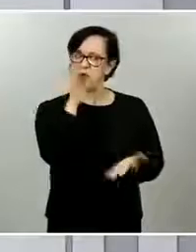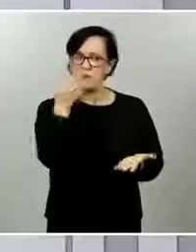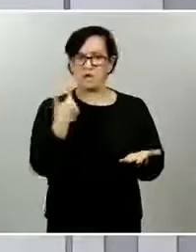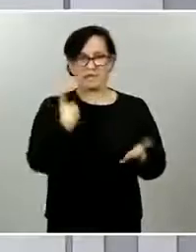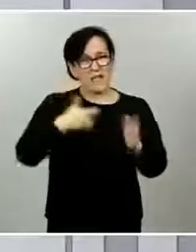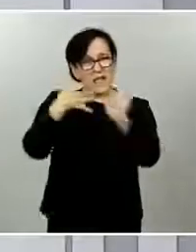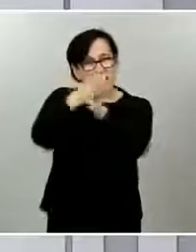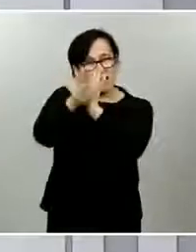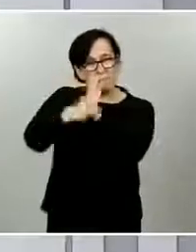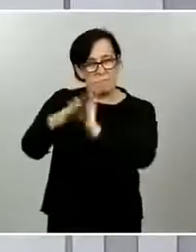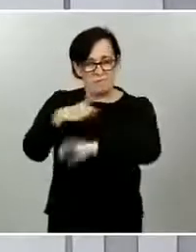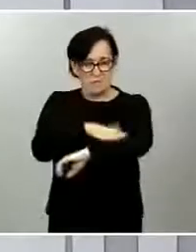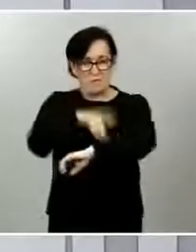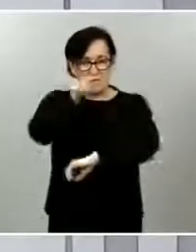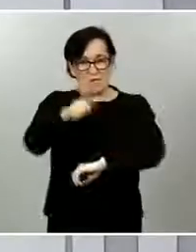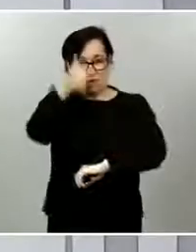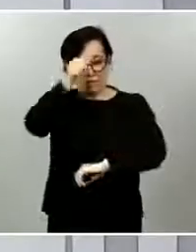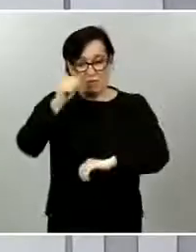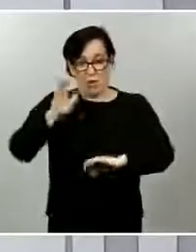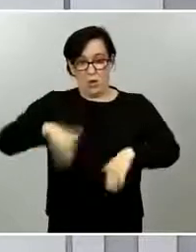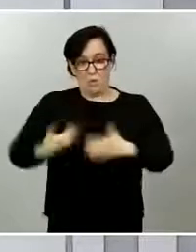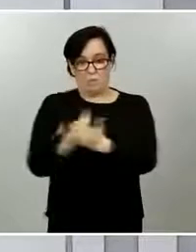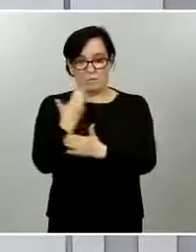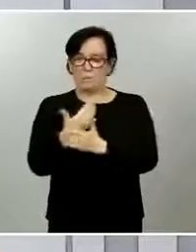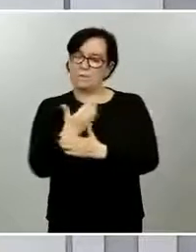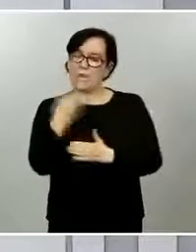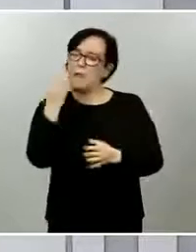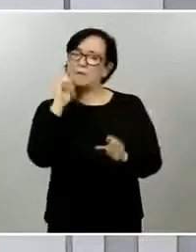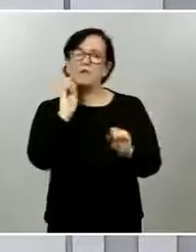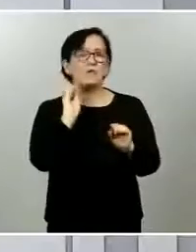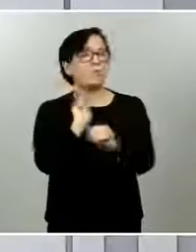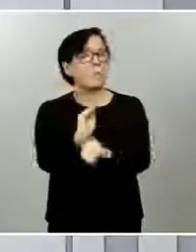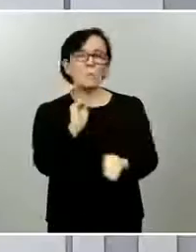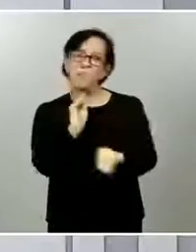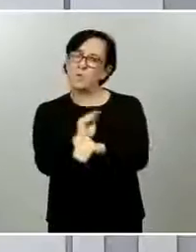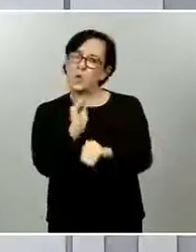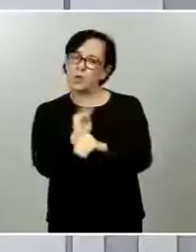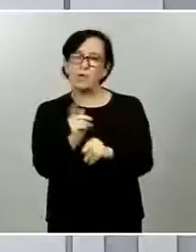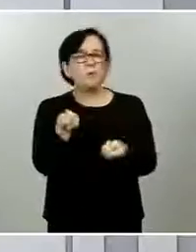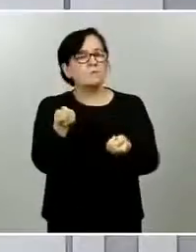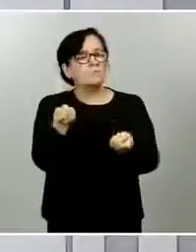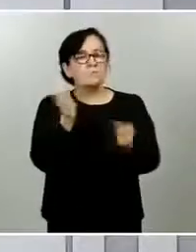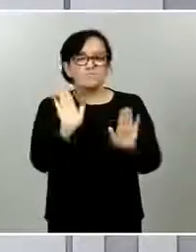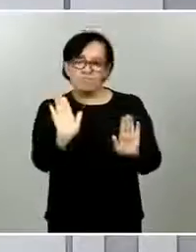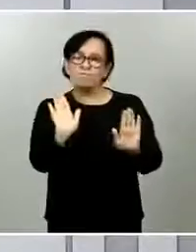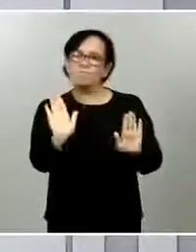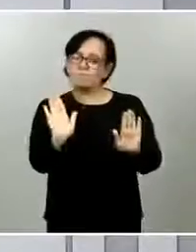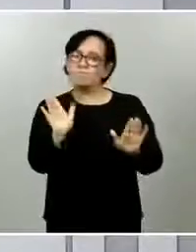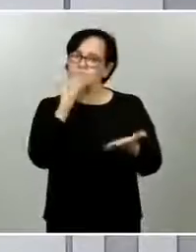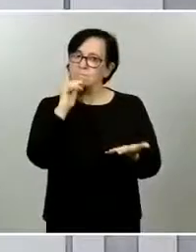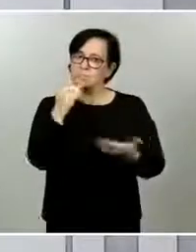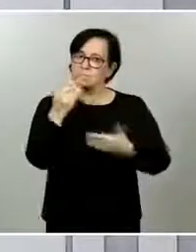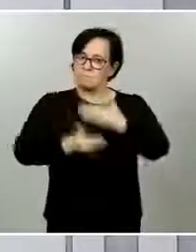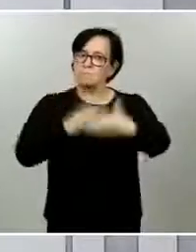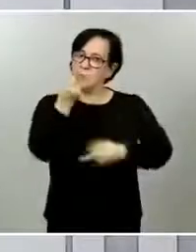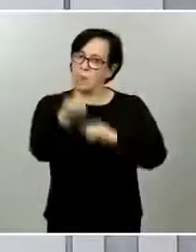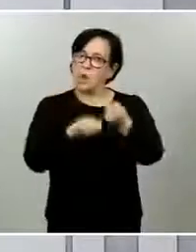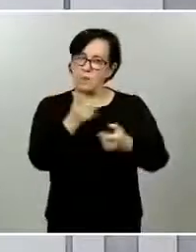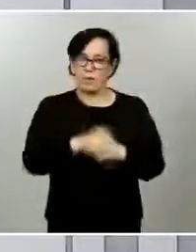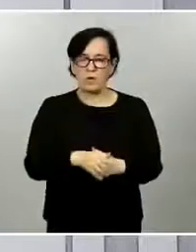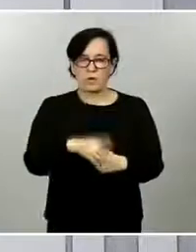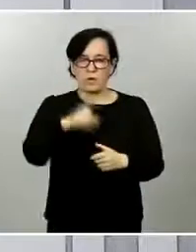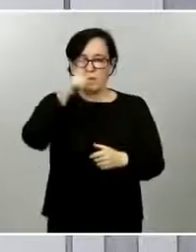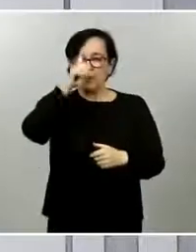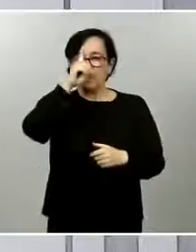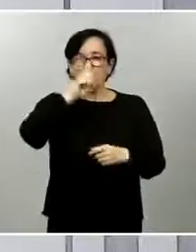En el resto de España, aunque algunos territorios pudieran estar muy próximos a ese cumplimiento, como ha explicado el ministro